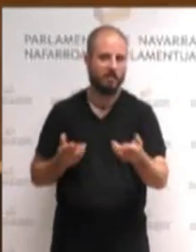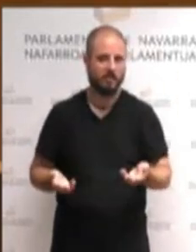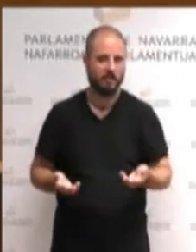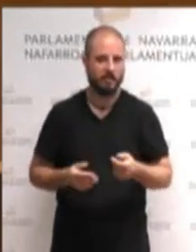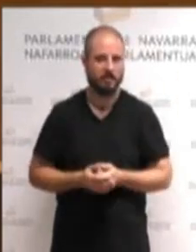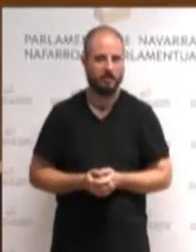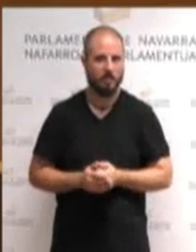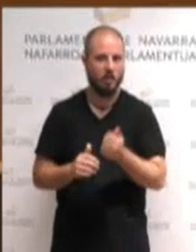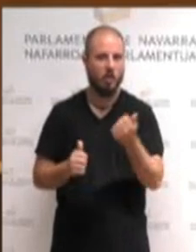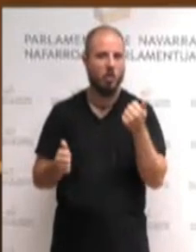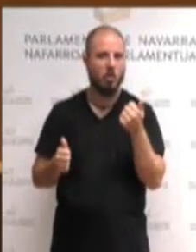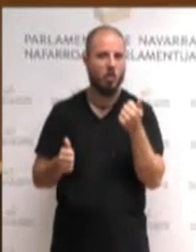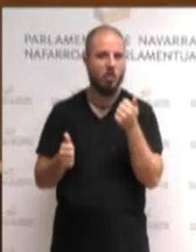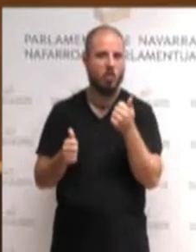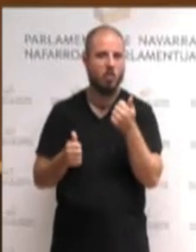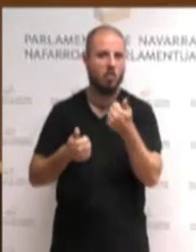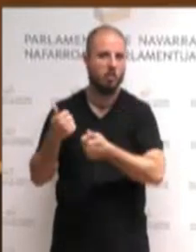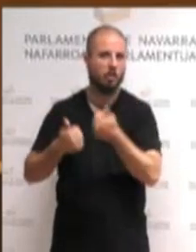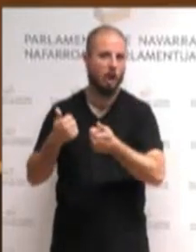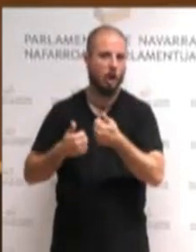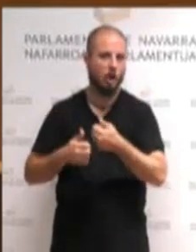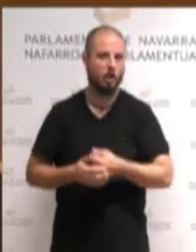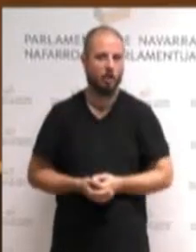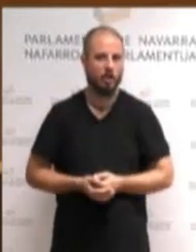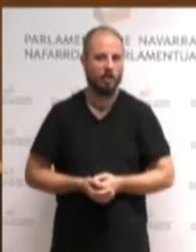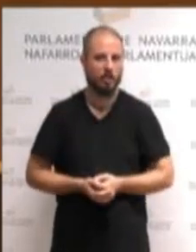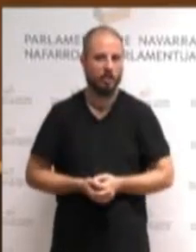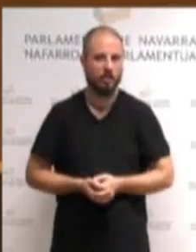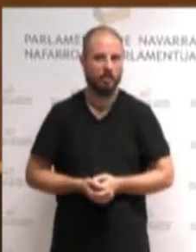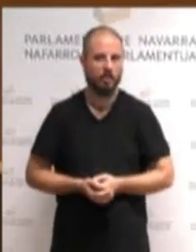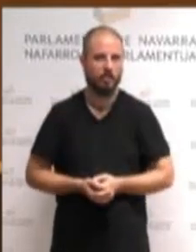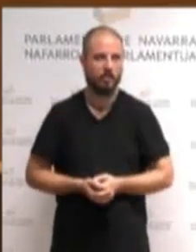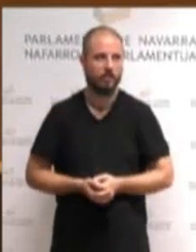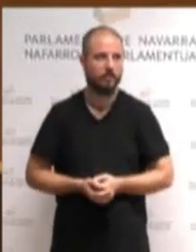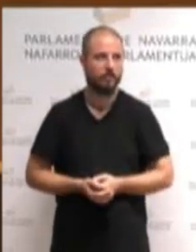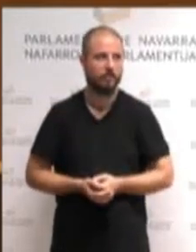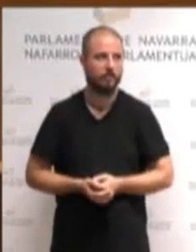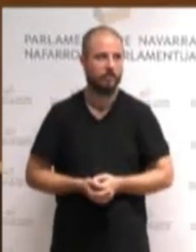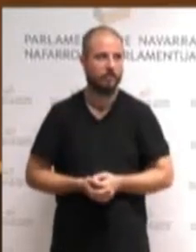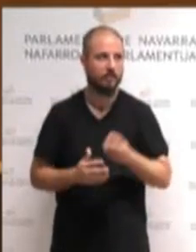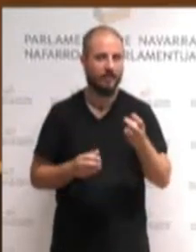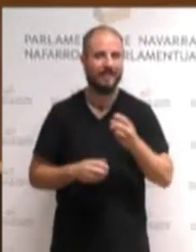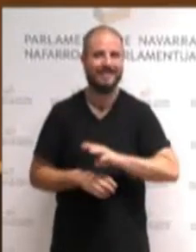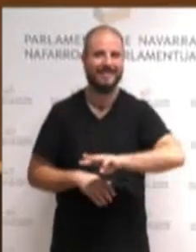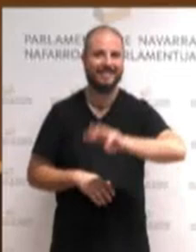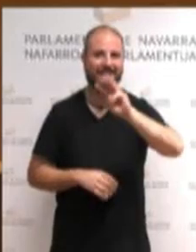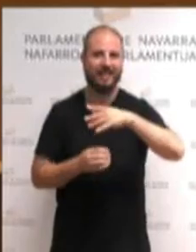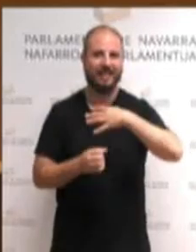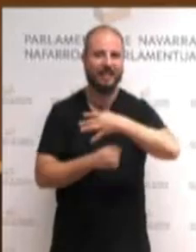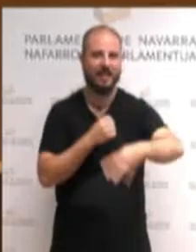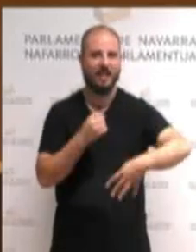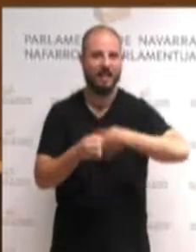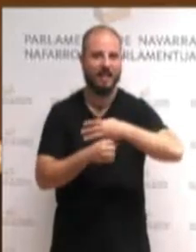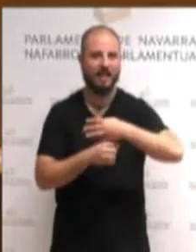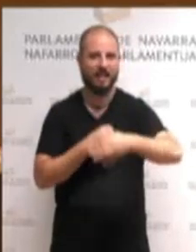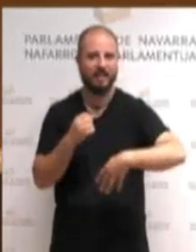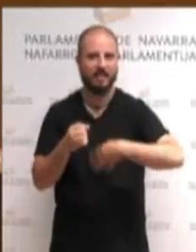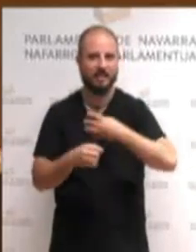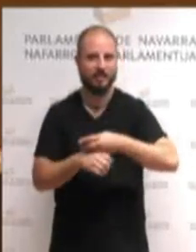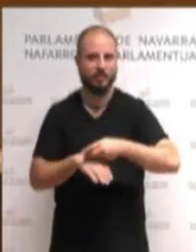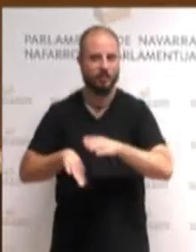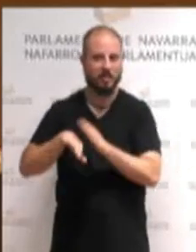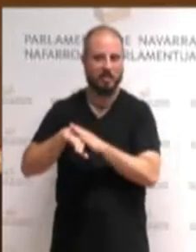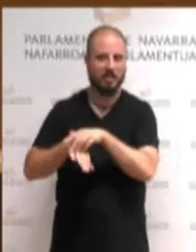en la oposición y ya vamos por la tercera legislatura. Porque esta